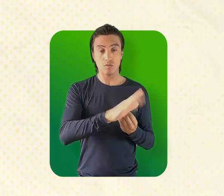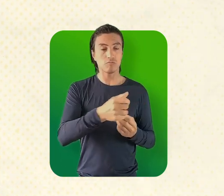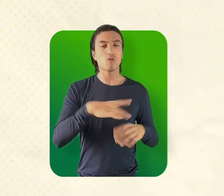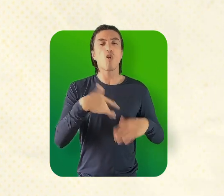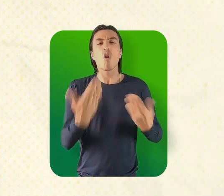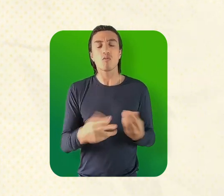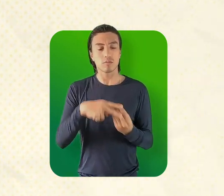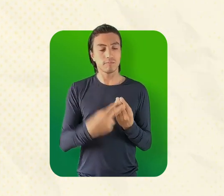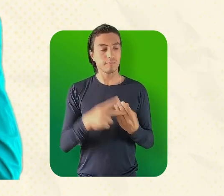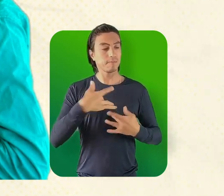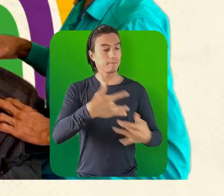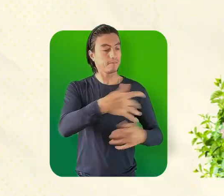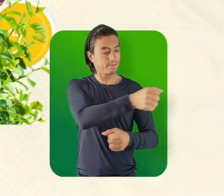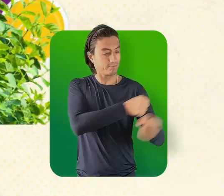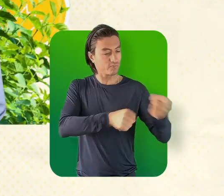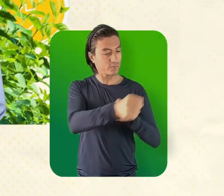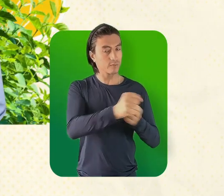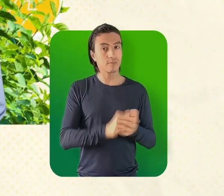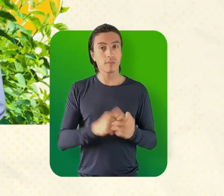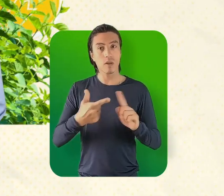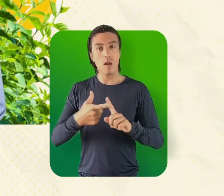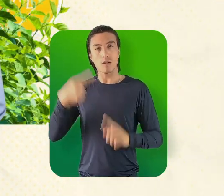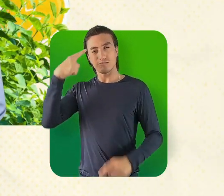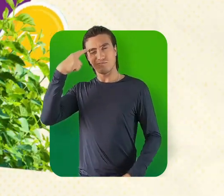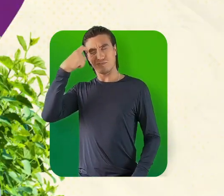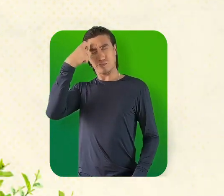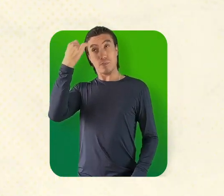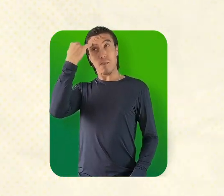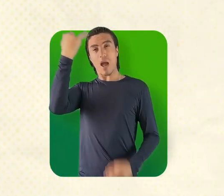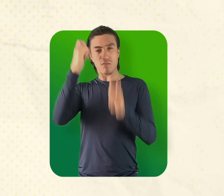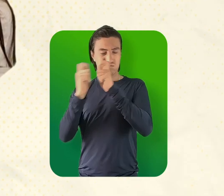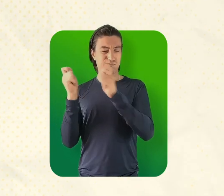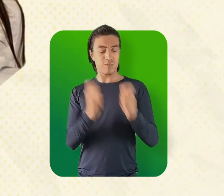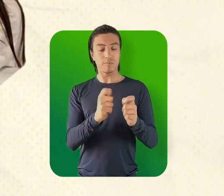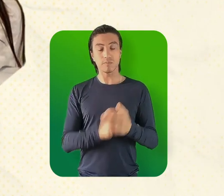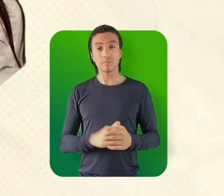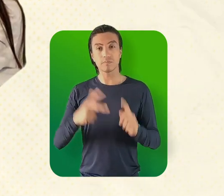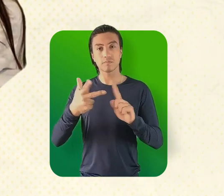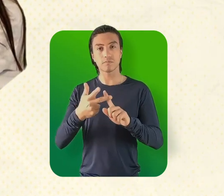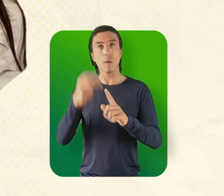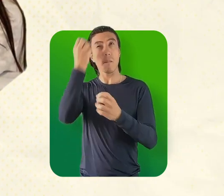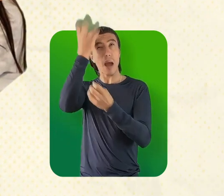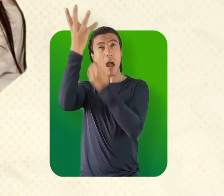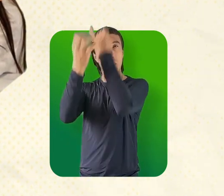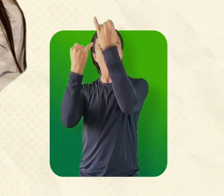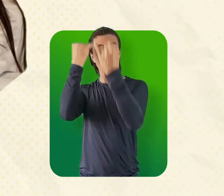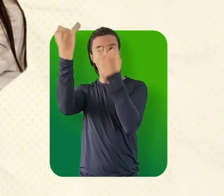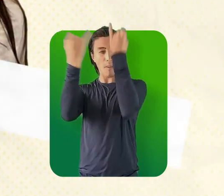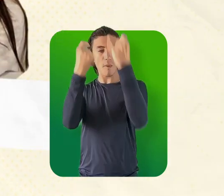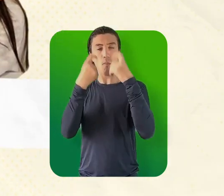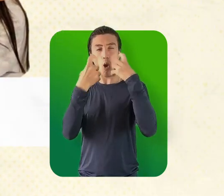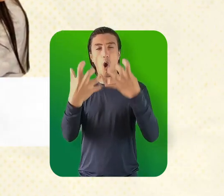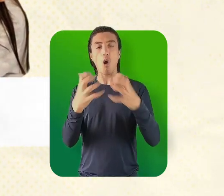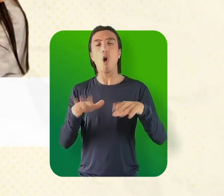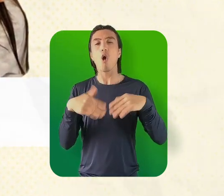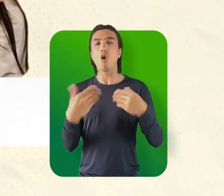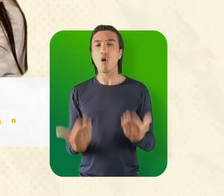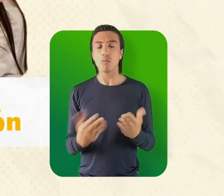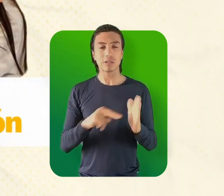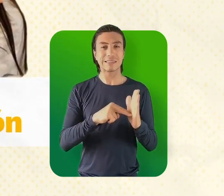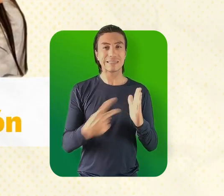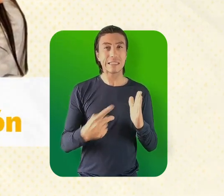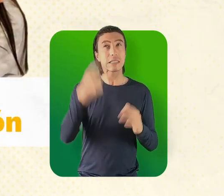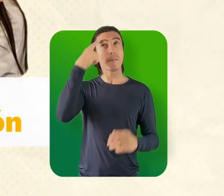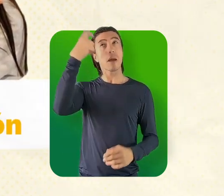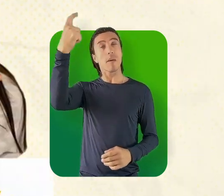herramientas de empatía, definir el reto de innovación y generar ideas innovadoras con base en técnicas de creatividad y técnicas de